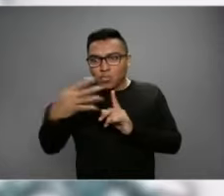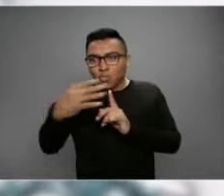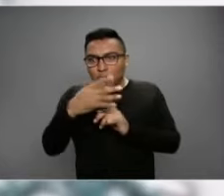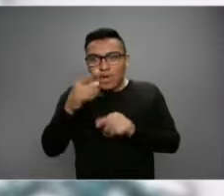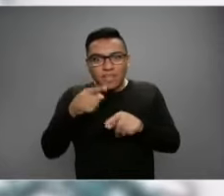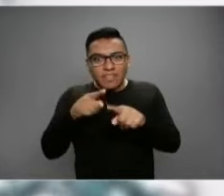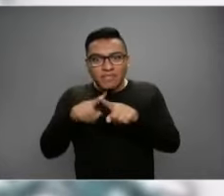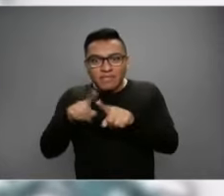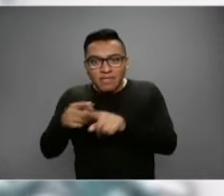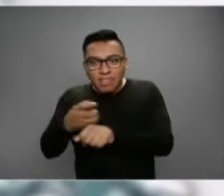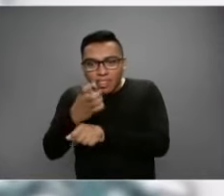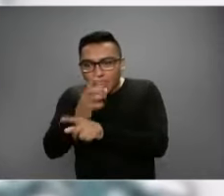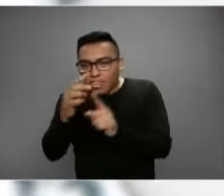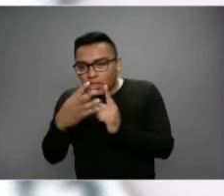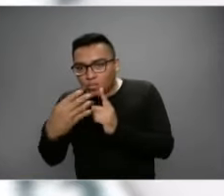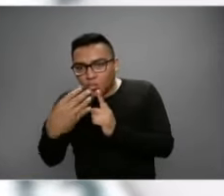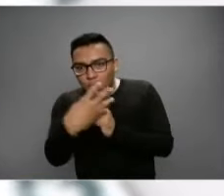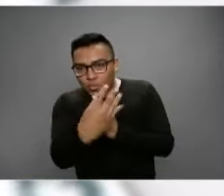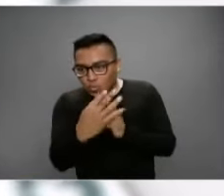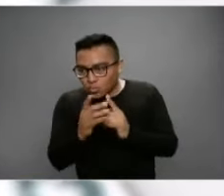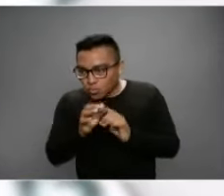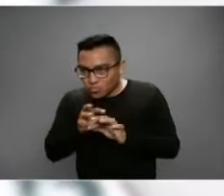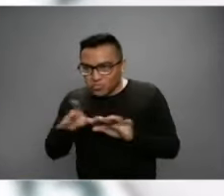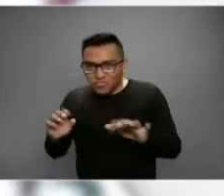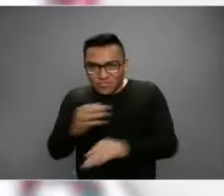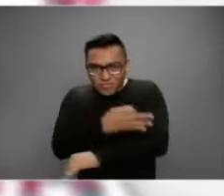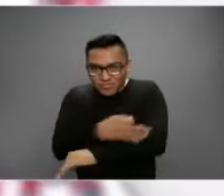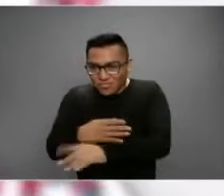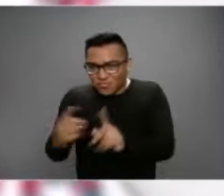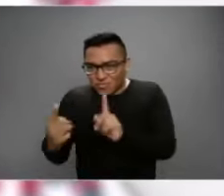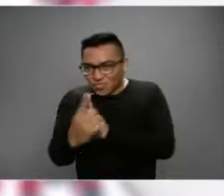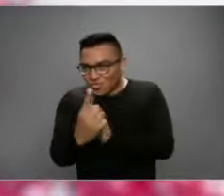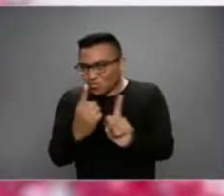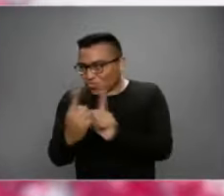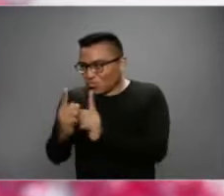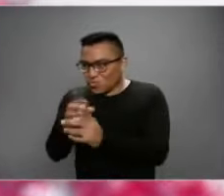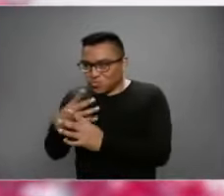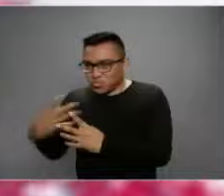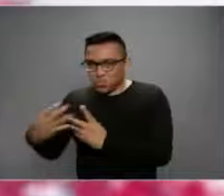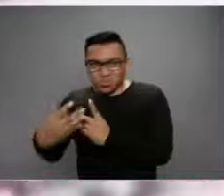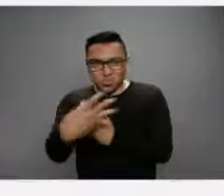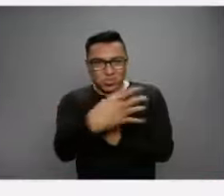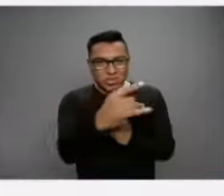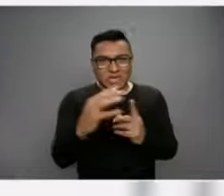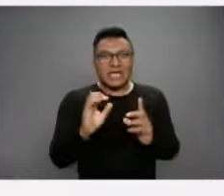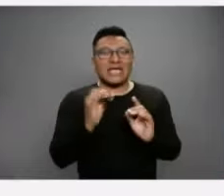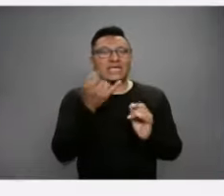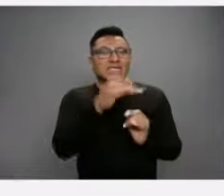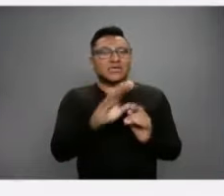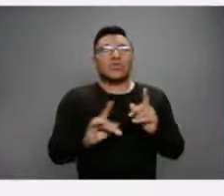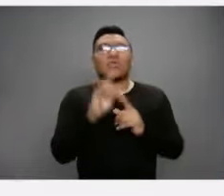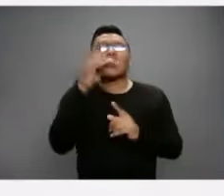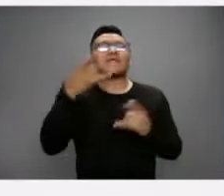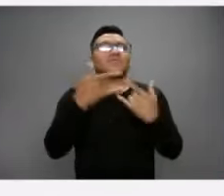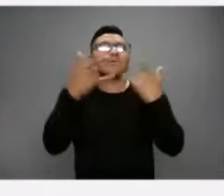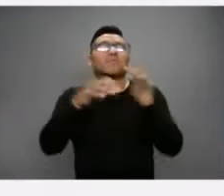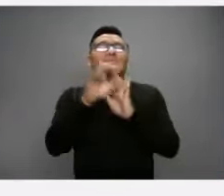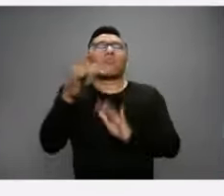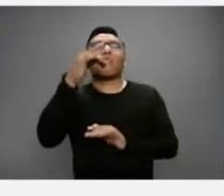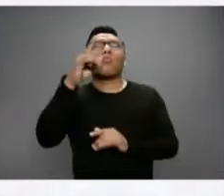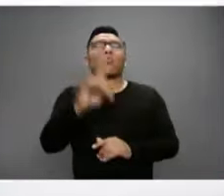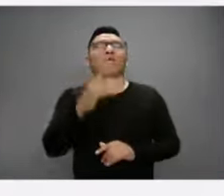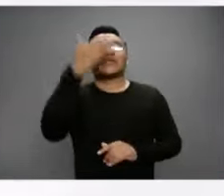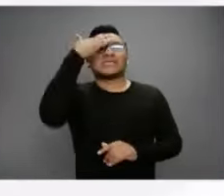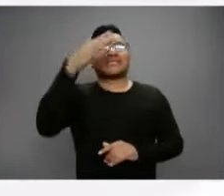Es correcto. Toda la gente que iba a ver a sus familiares, etcétera, para fin de año. Y luego de ahí, la historia va algo así como que una señora viaja